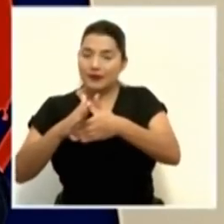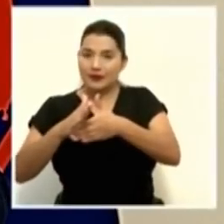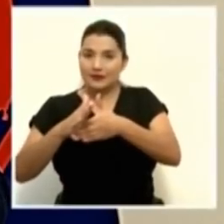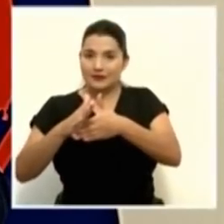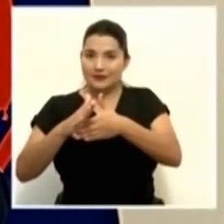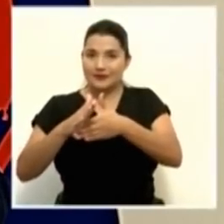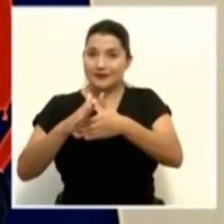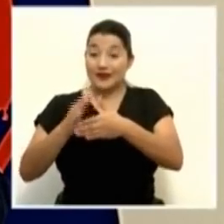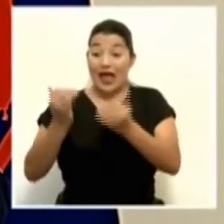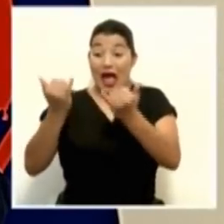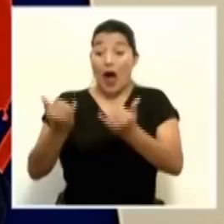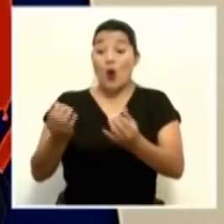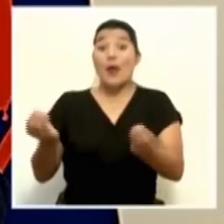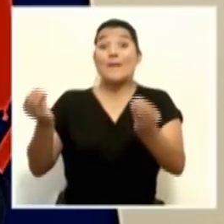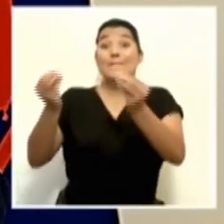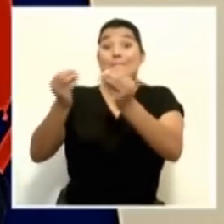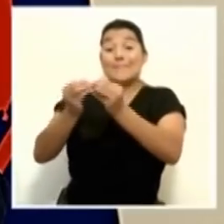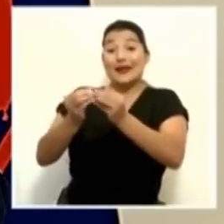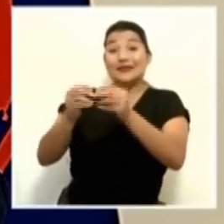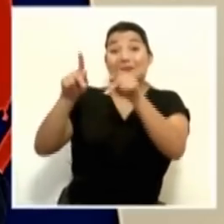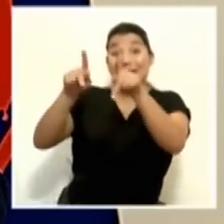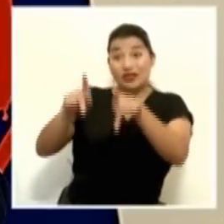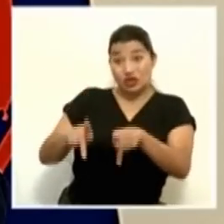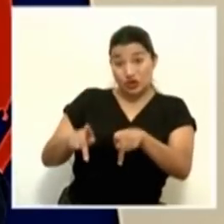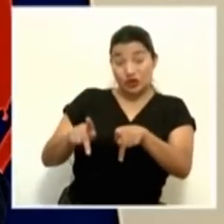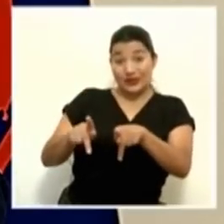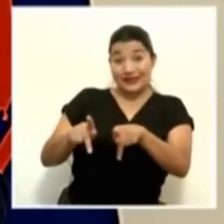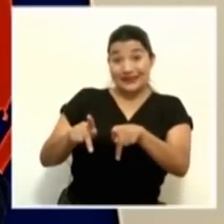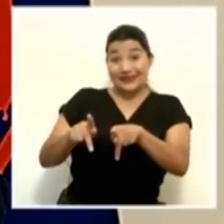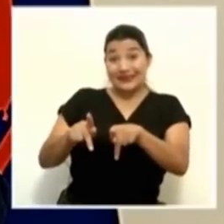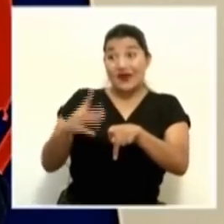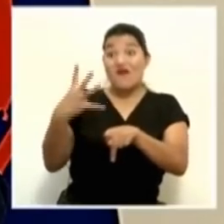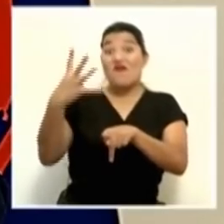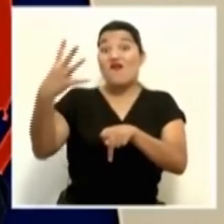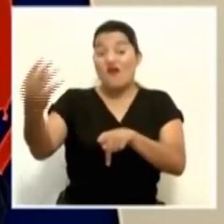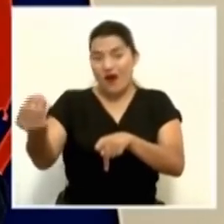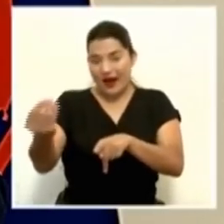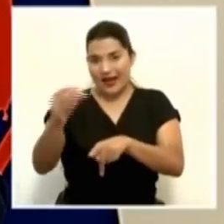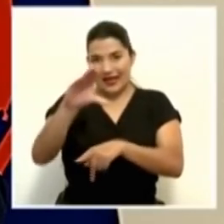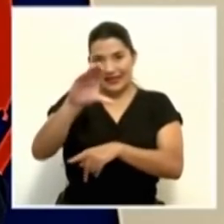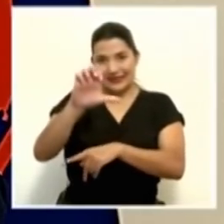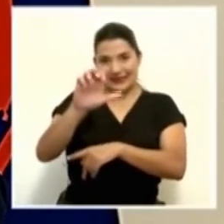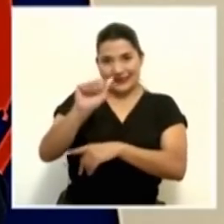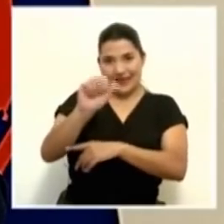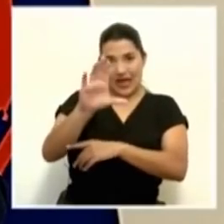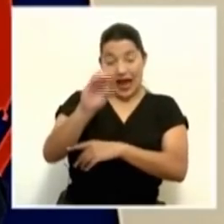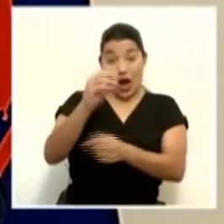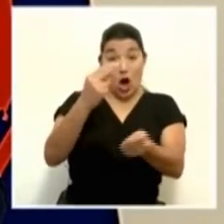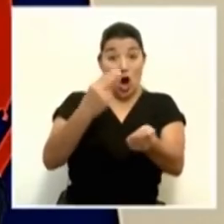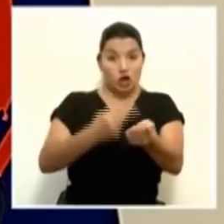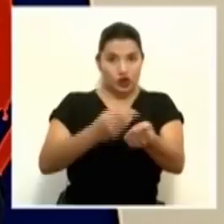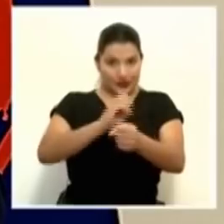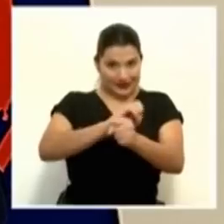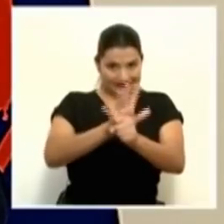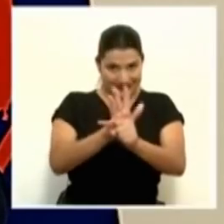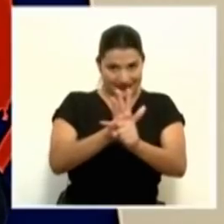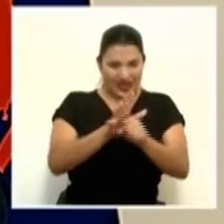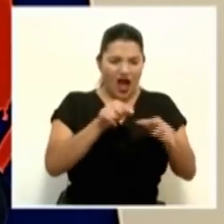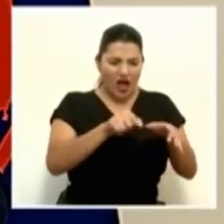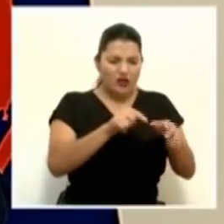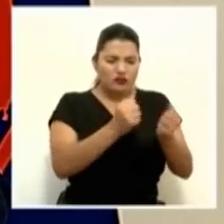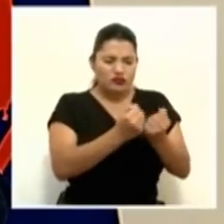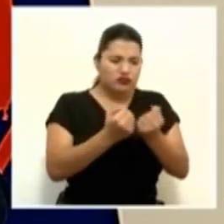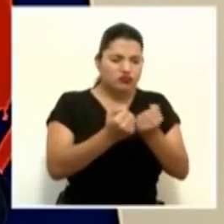pacientes COVID-19 fuera de SEACO que dentro de SEACO. O sea, ya desde hace varios días estamos utilizando otros